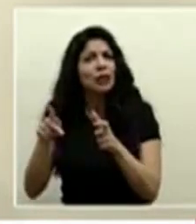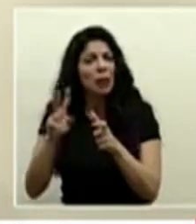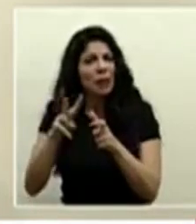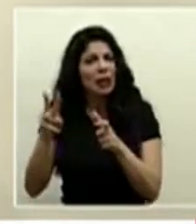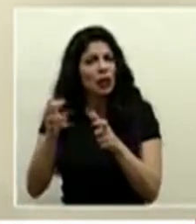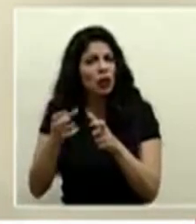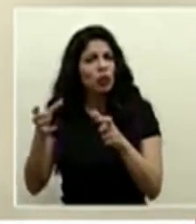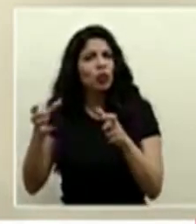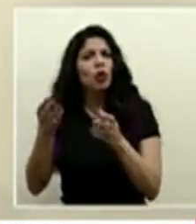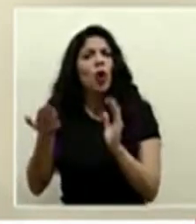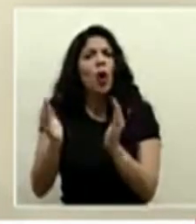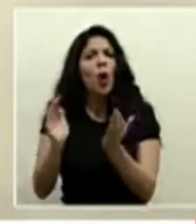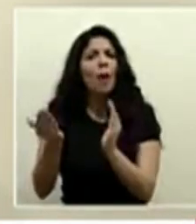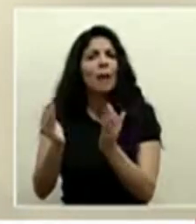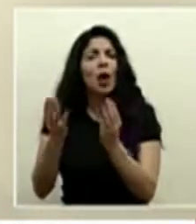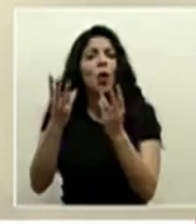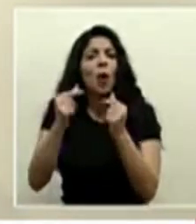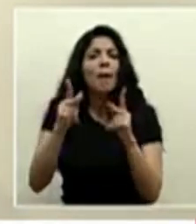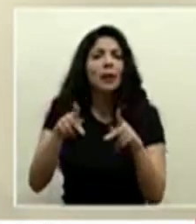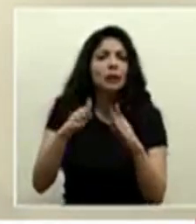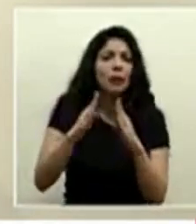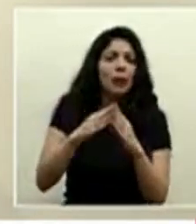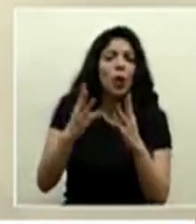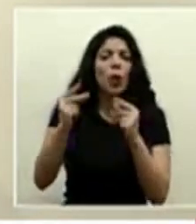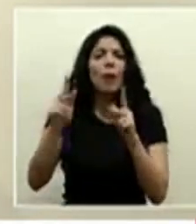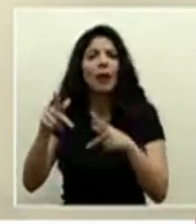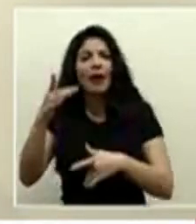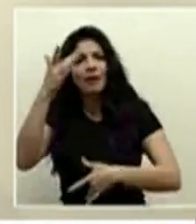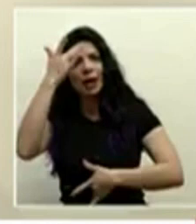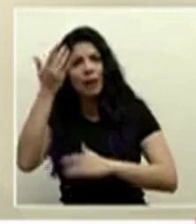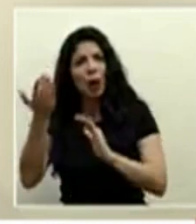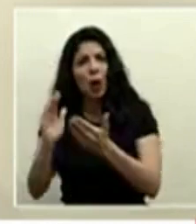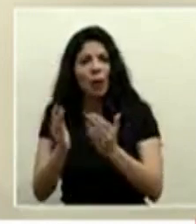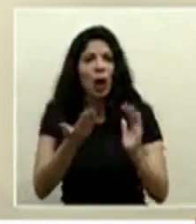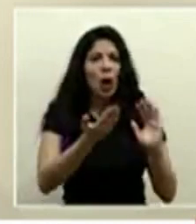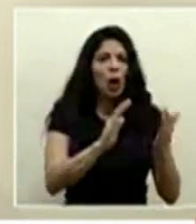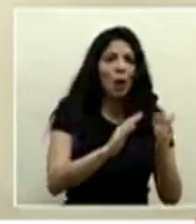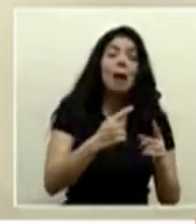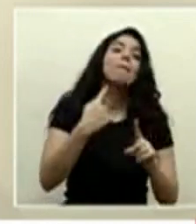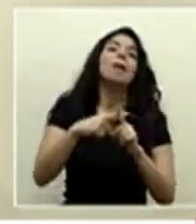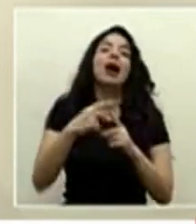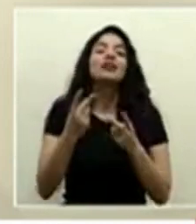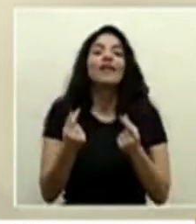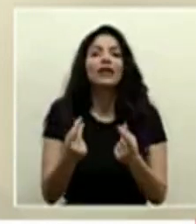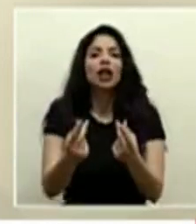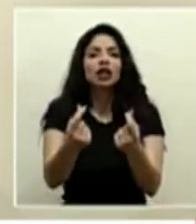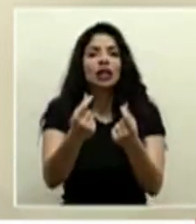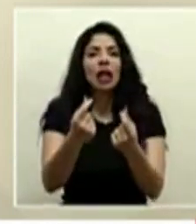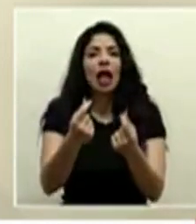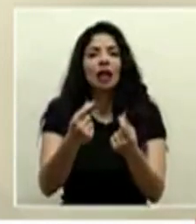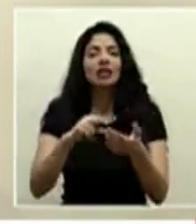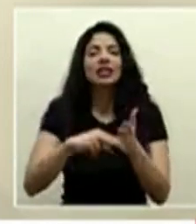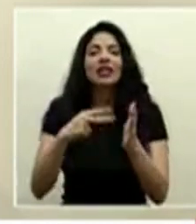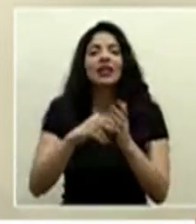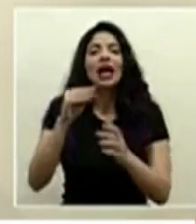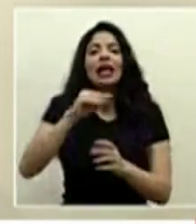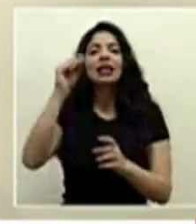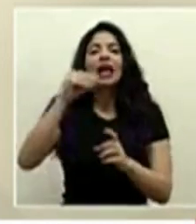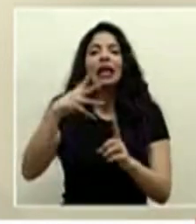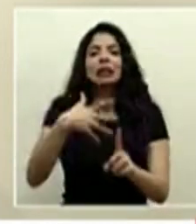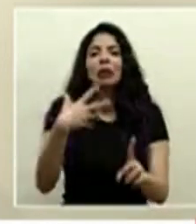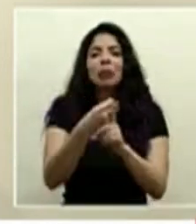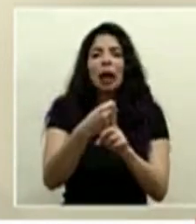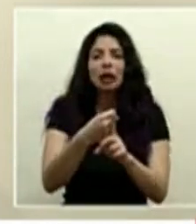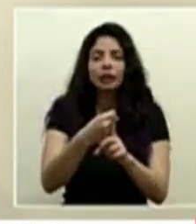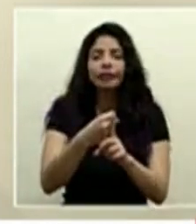como yo indicaba la velocidad que se está viendo de transmisión que justamente podríamos hablar de esa tasa de ataque que también es